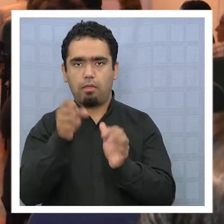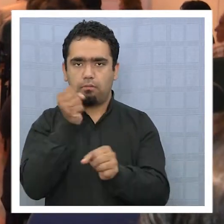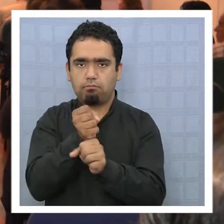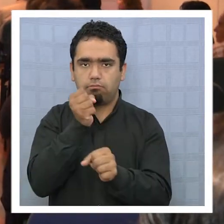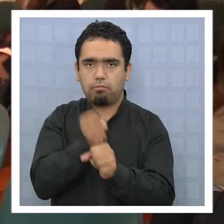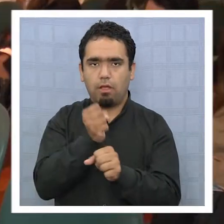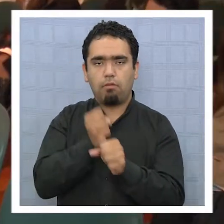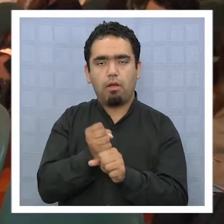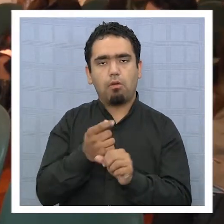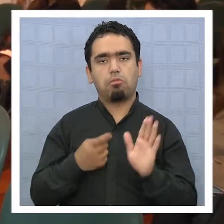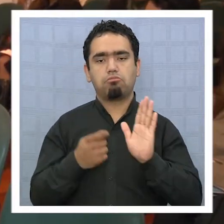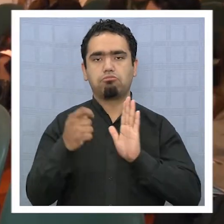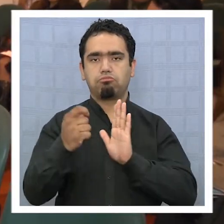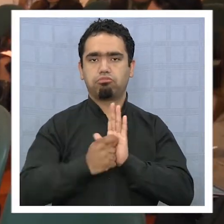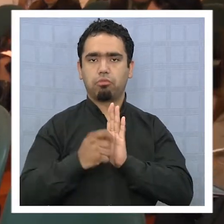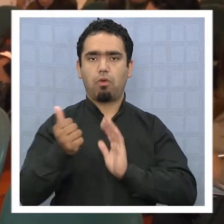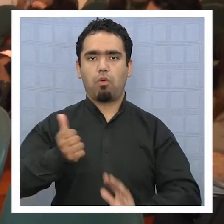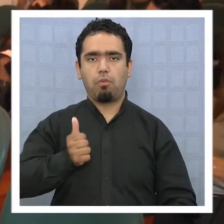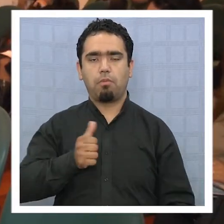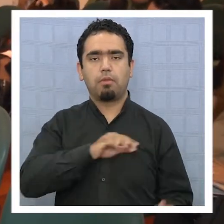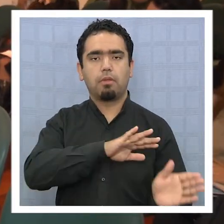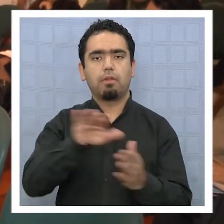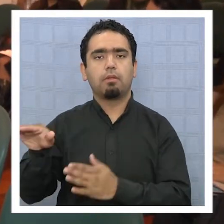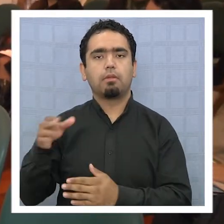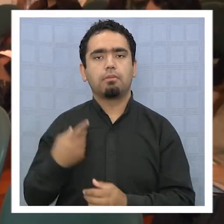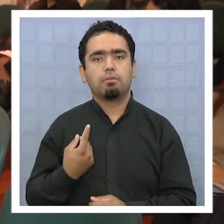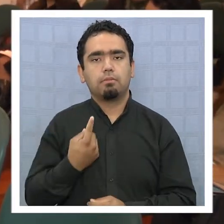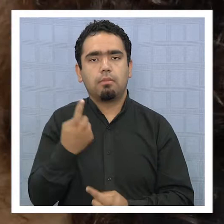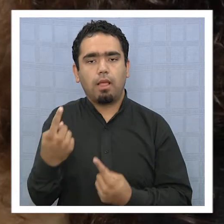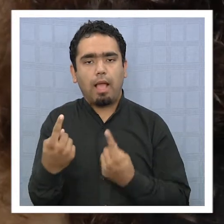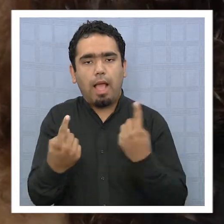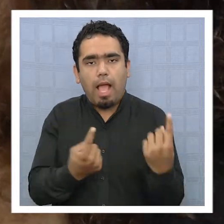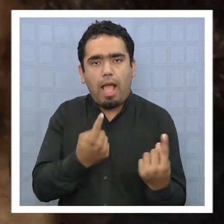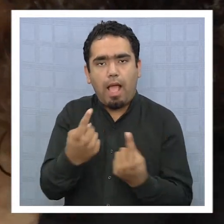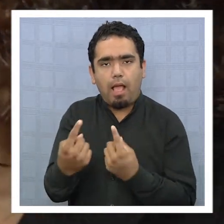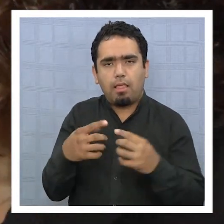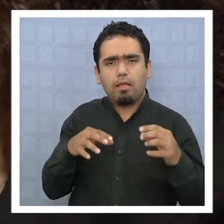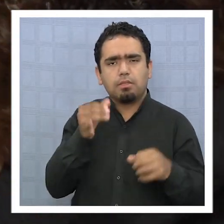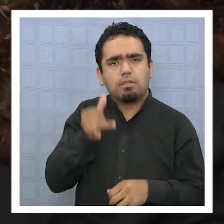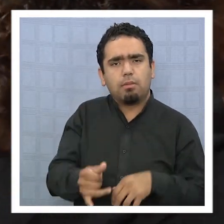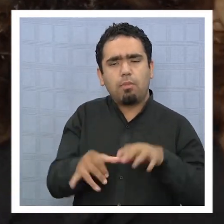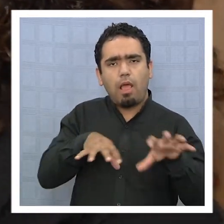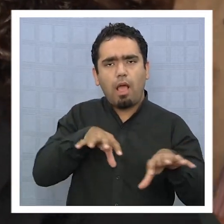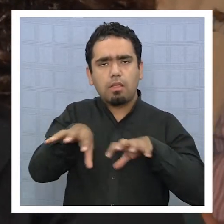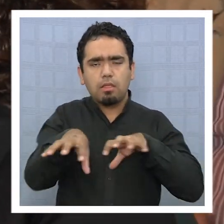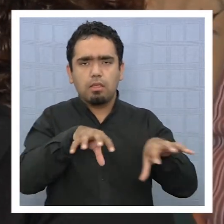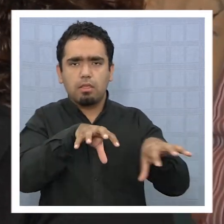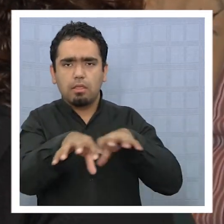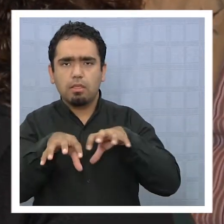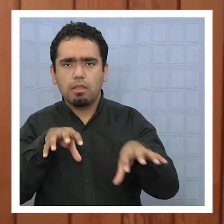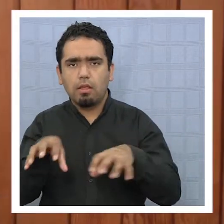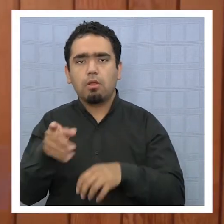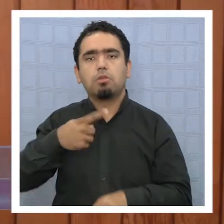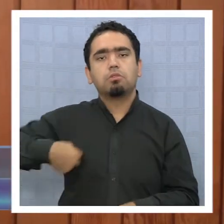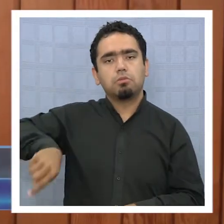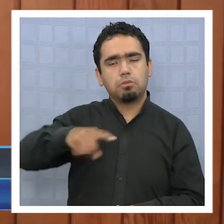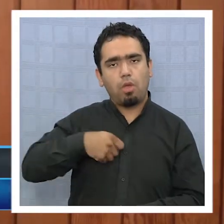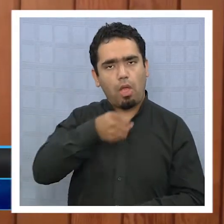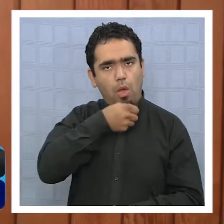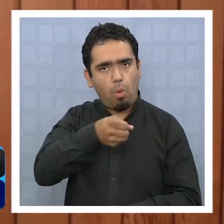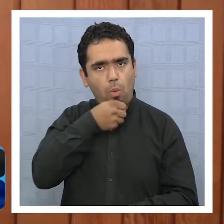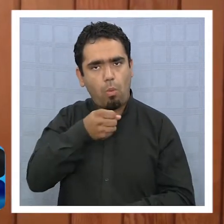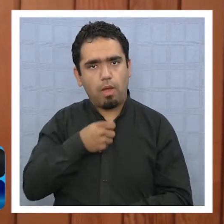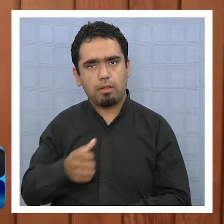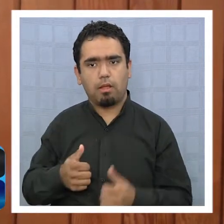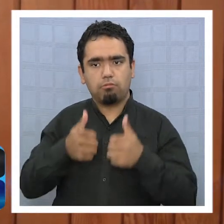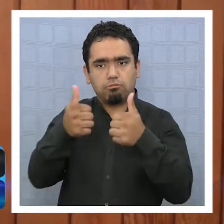que contratan. A cada actividad que tenemos entregamos una encuesta de satisfacción. Y ahí le ponemos a las